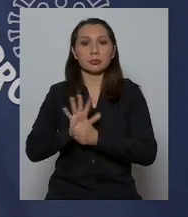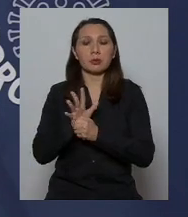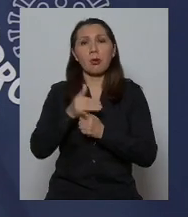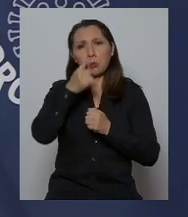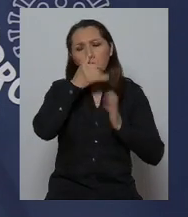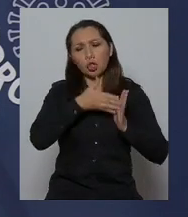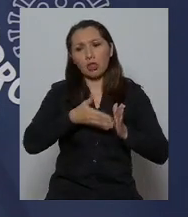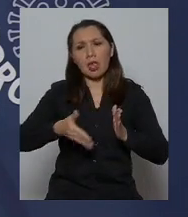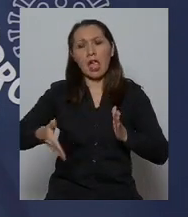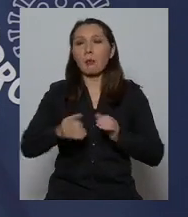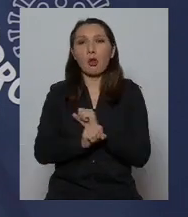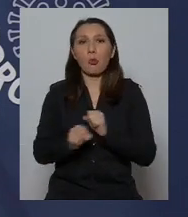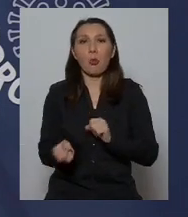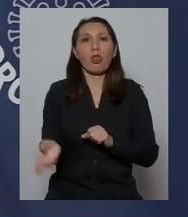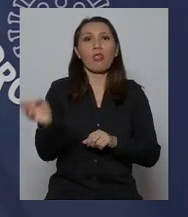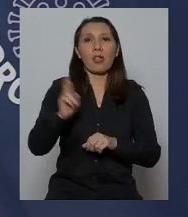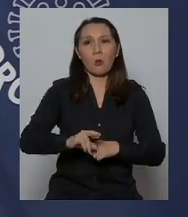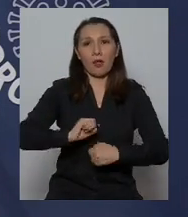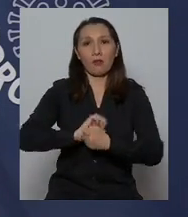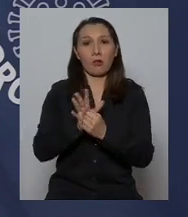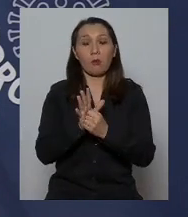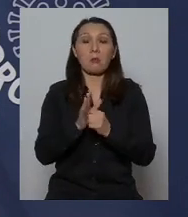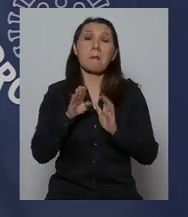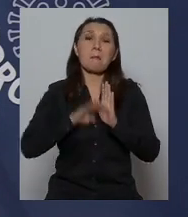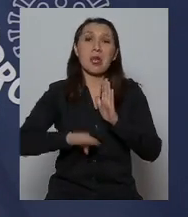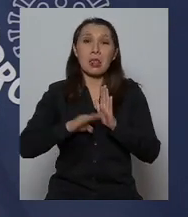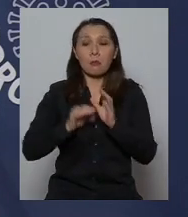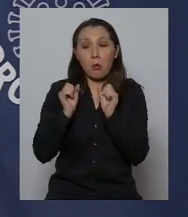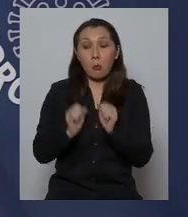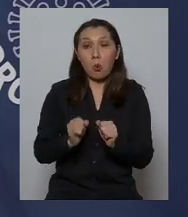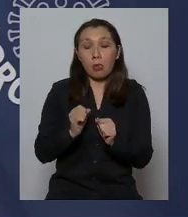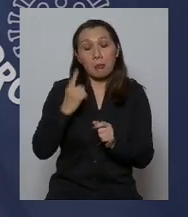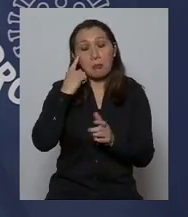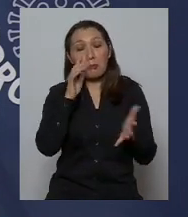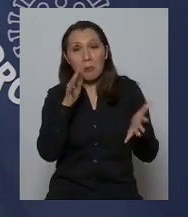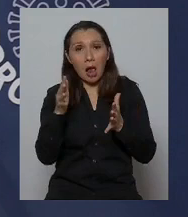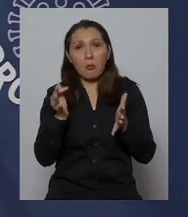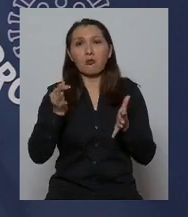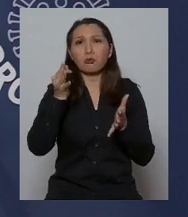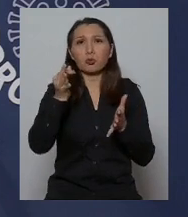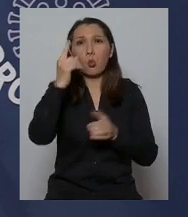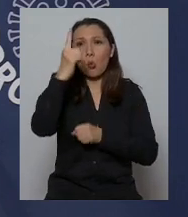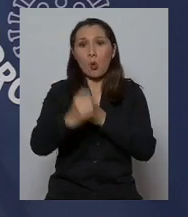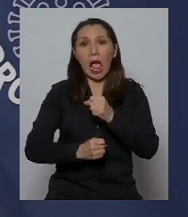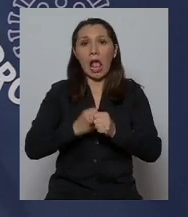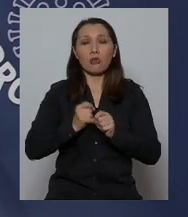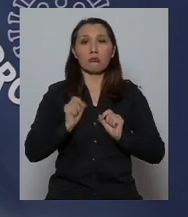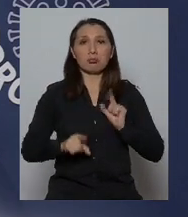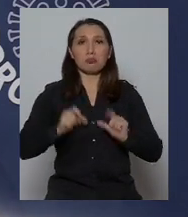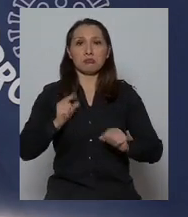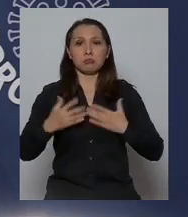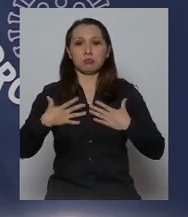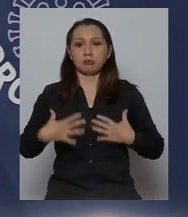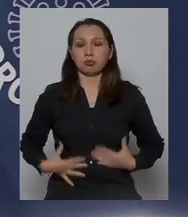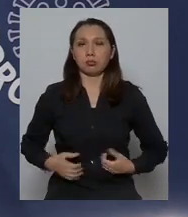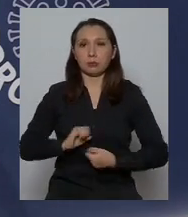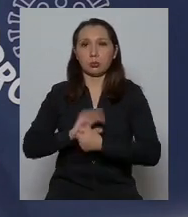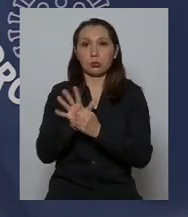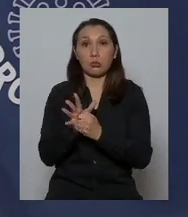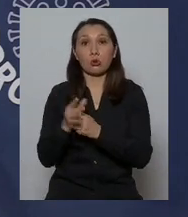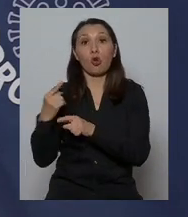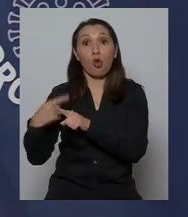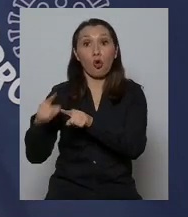mucho tiempo, por lo menos en el mínimo lo que podemos proyectar es un año. A la luz de